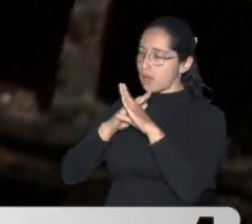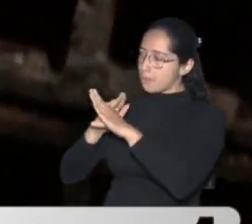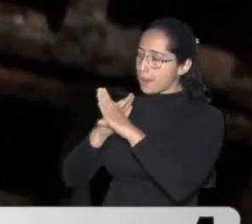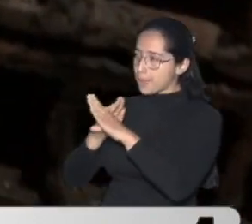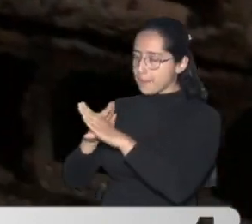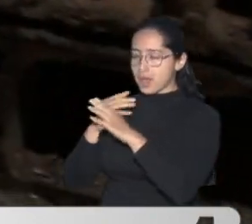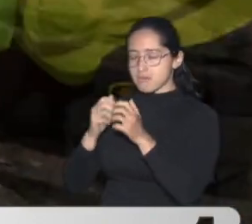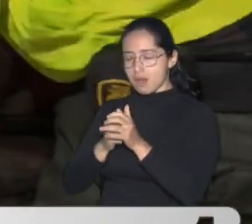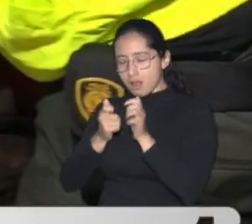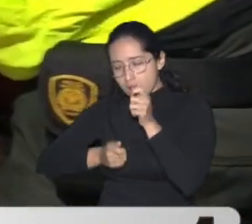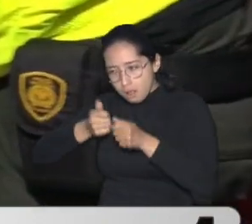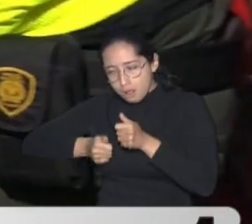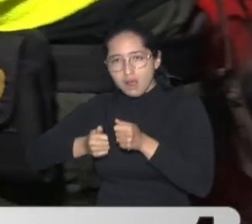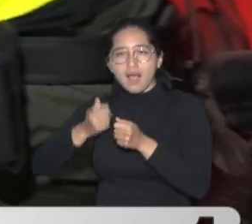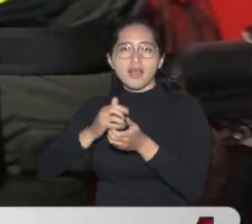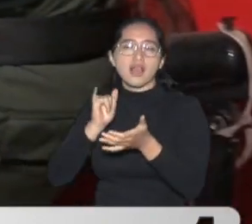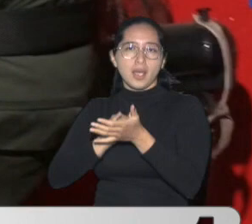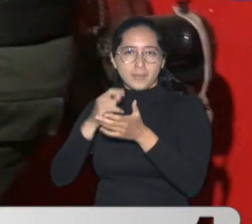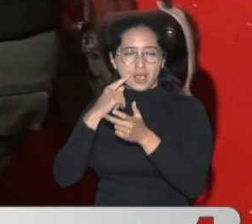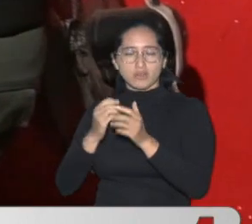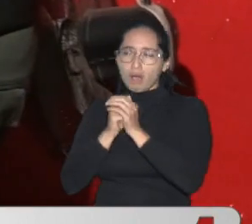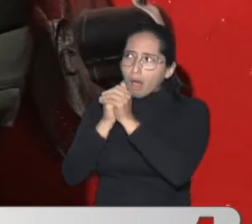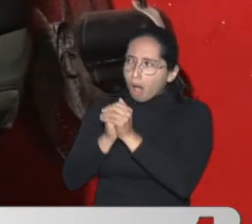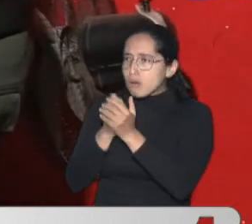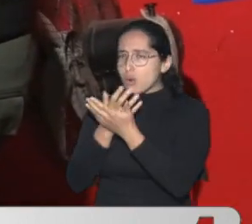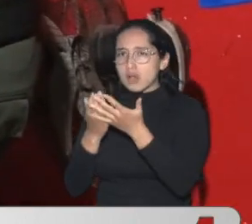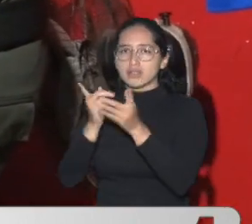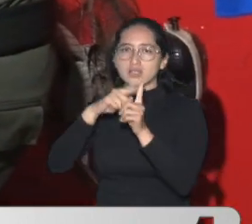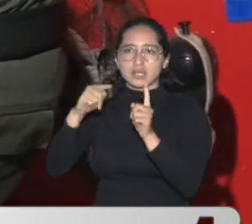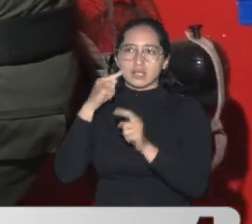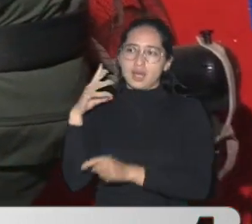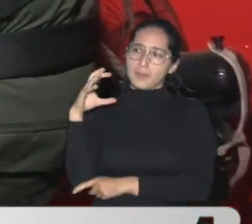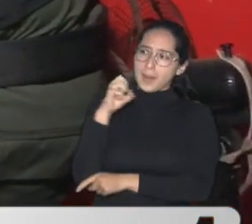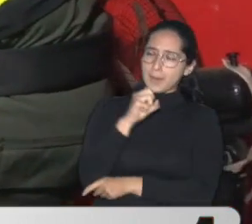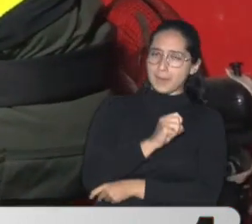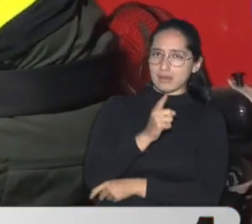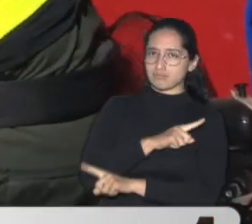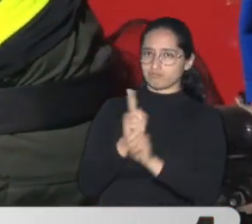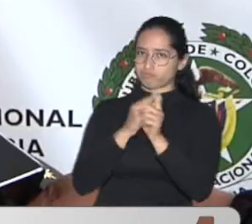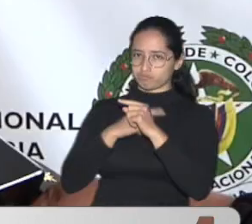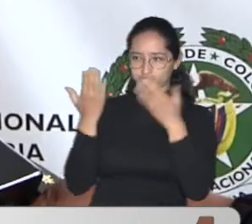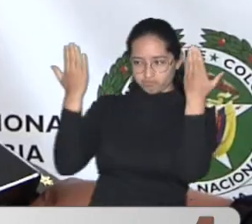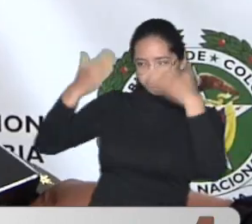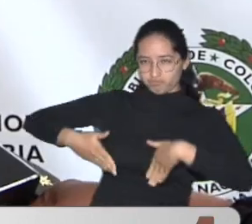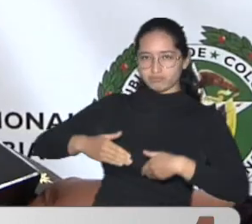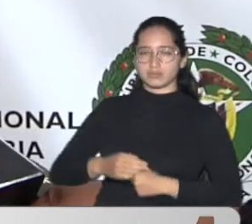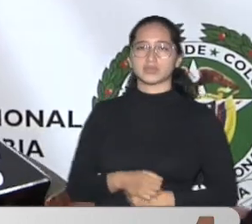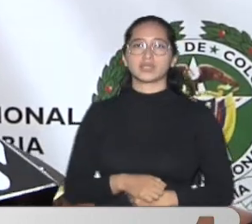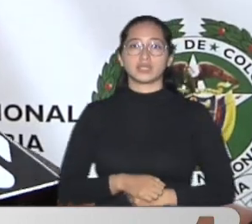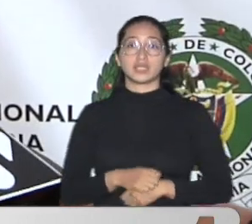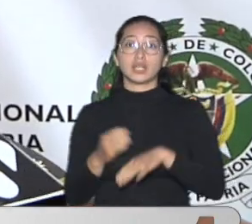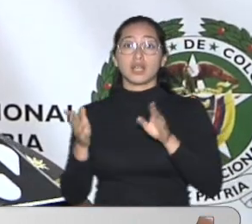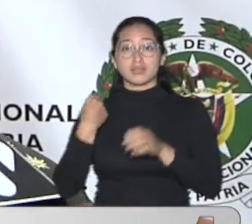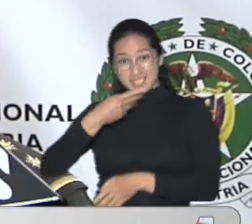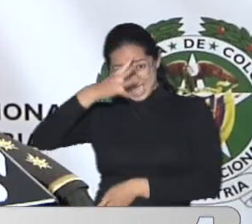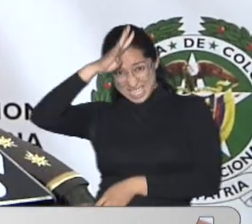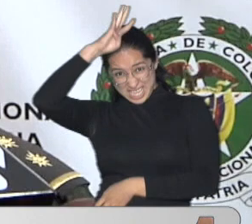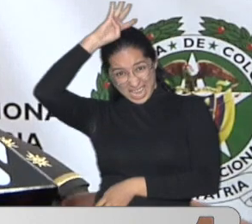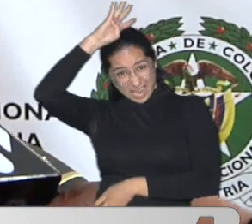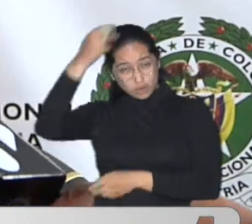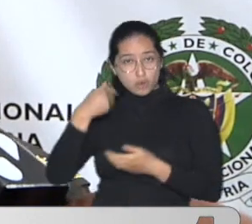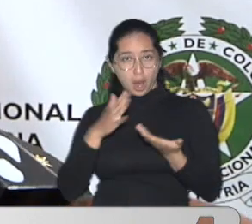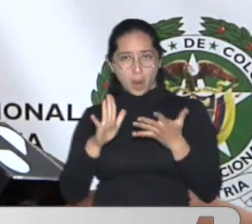usados Por los capturados Para no ser detectados En sus actividades Delictivas Un gallo disecado De igual manera